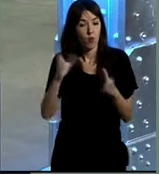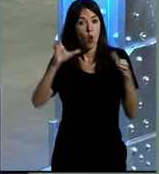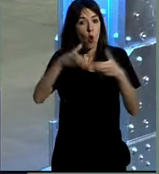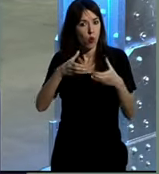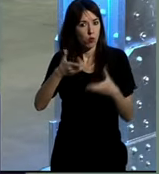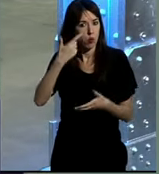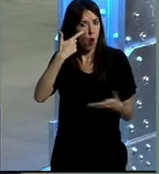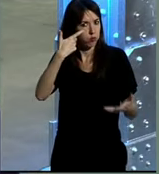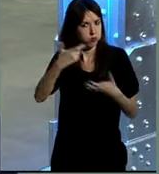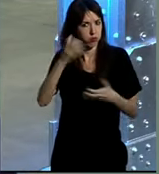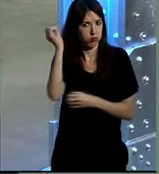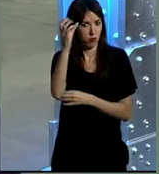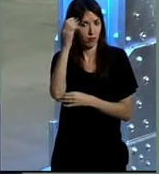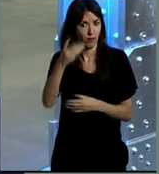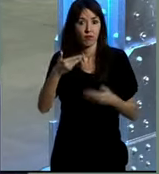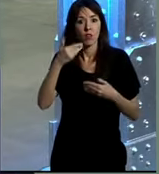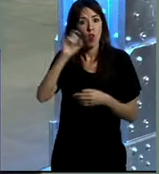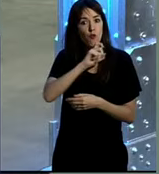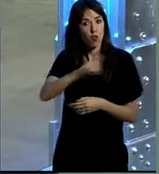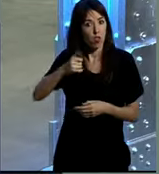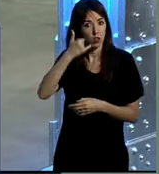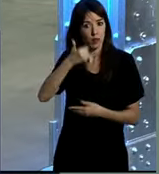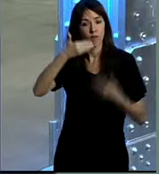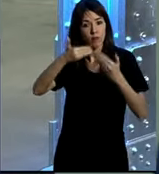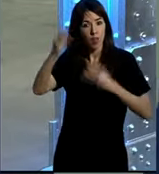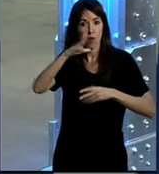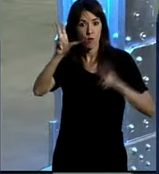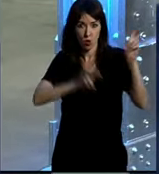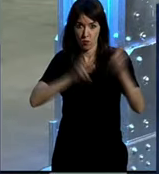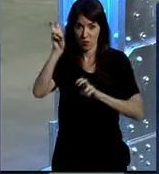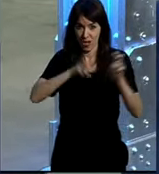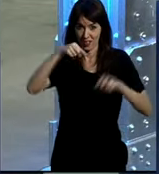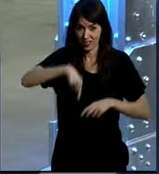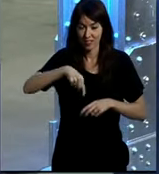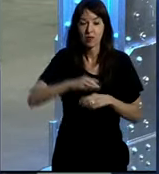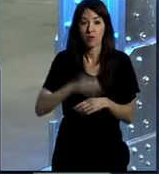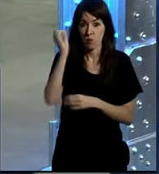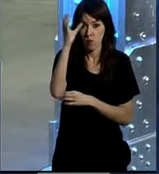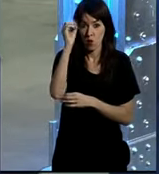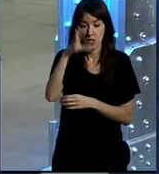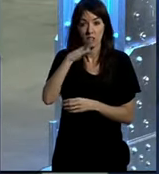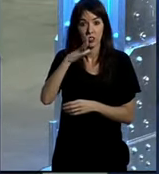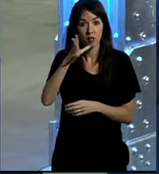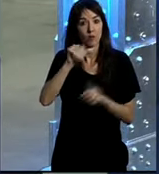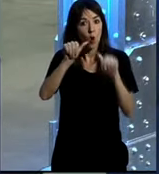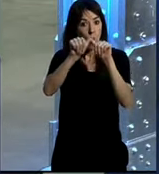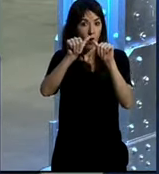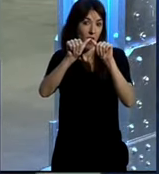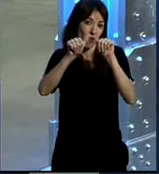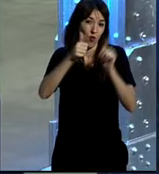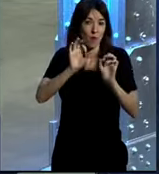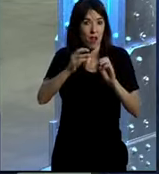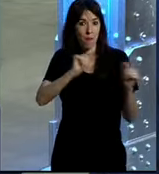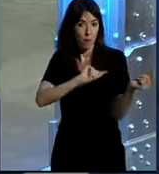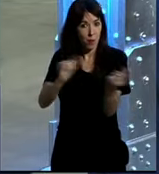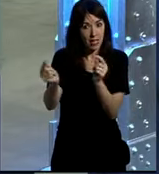grupo de destacados ponentes a los que desde Fundación Telefónica queremos agradecer su presencia aquí con nosotros, en el que en un formato de mesa redonda